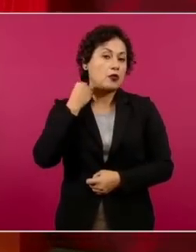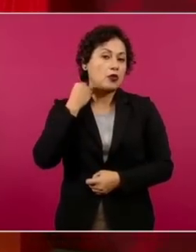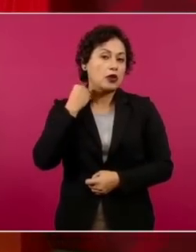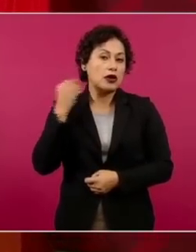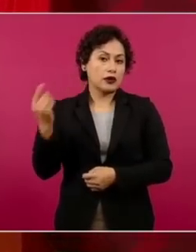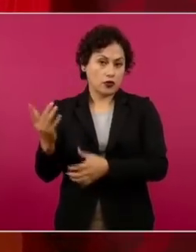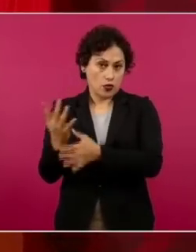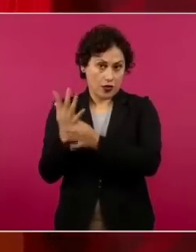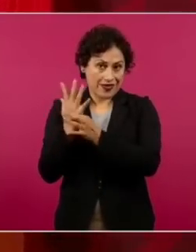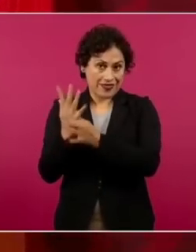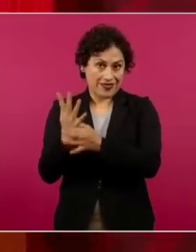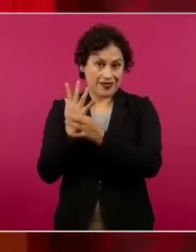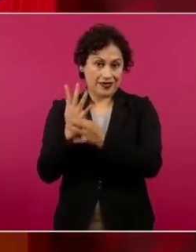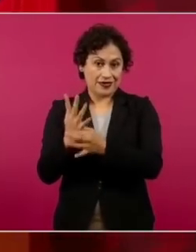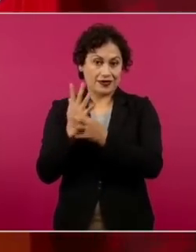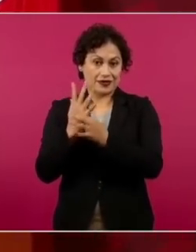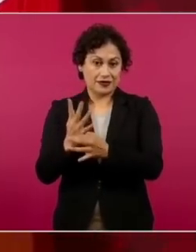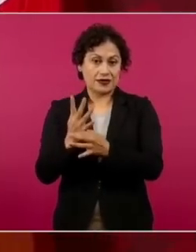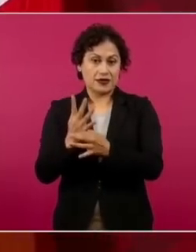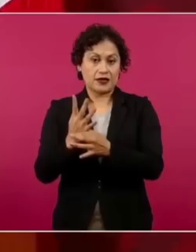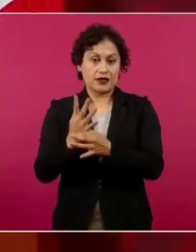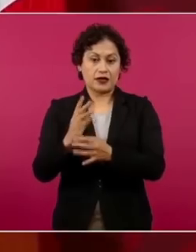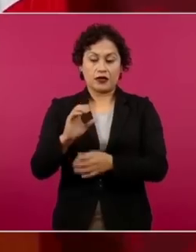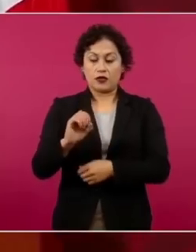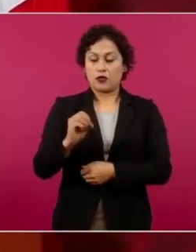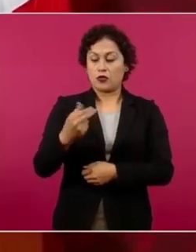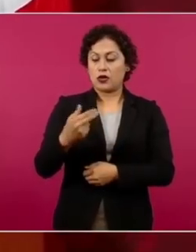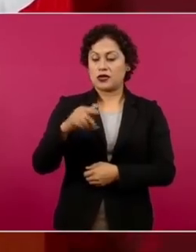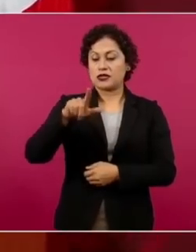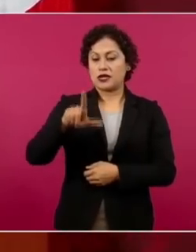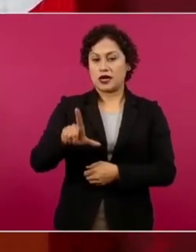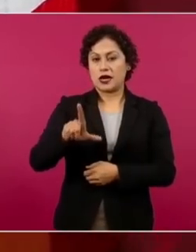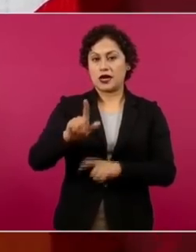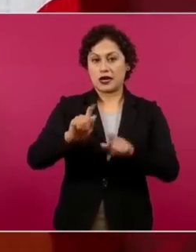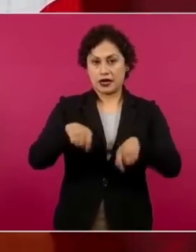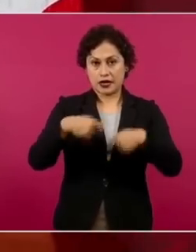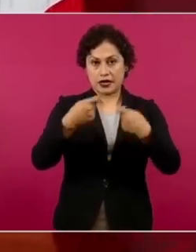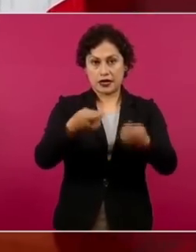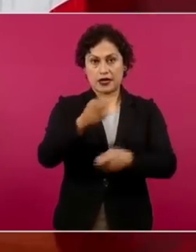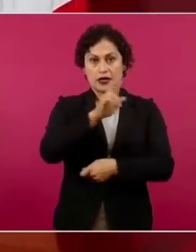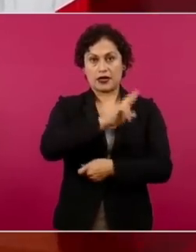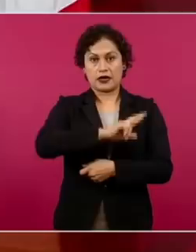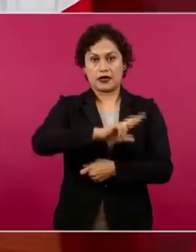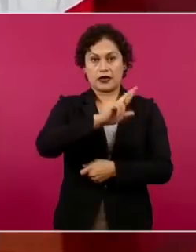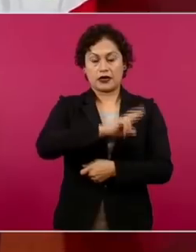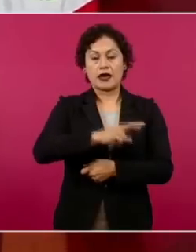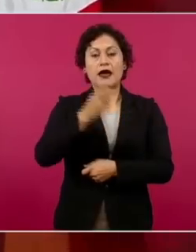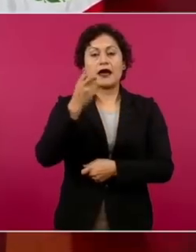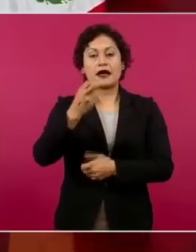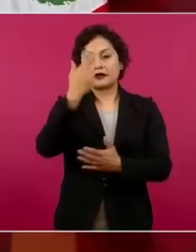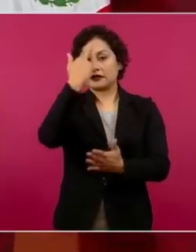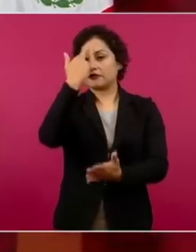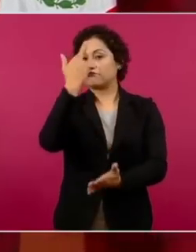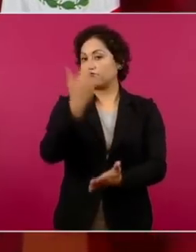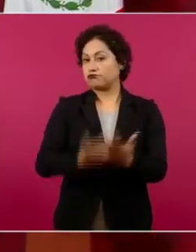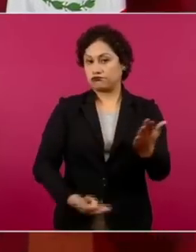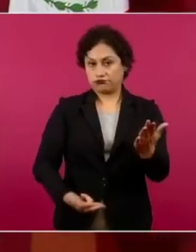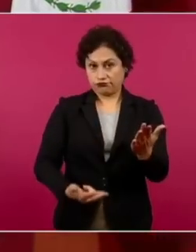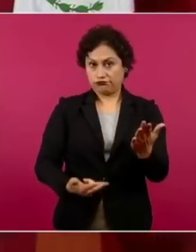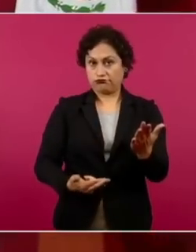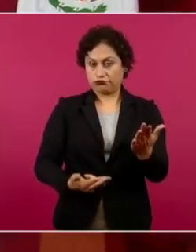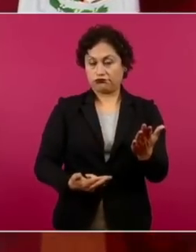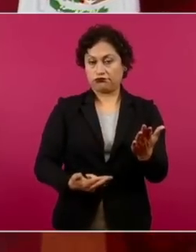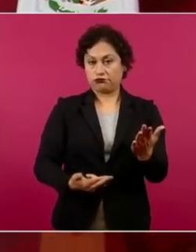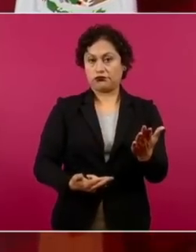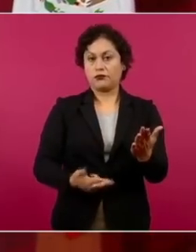la concesión que recibió OHL es ilegal y